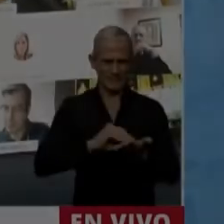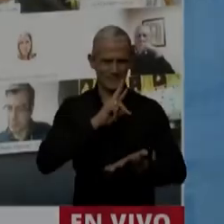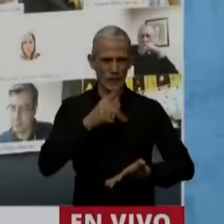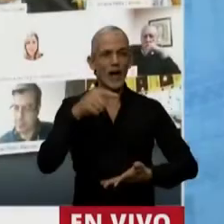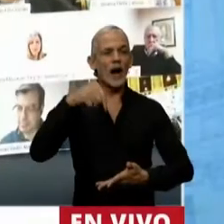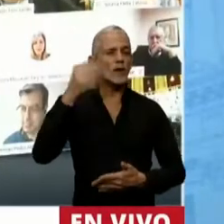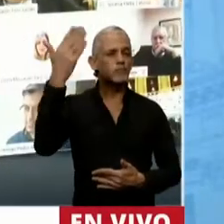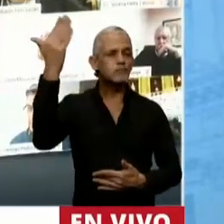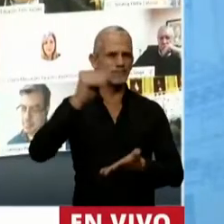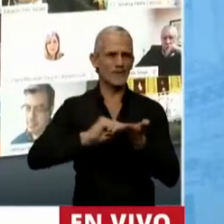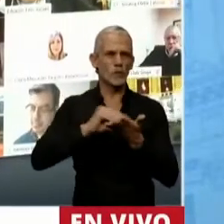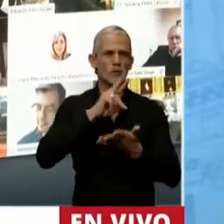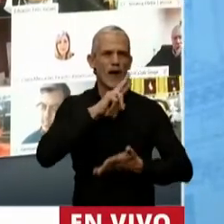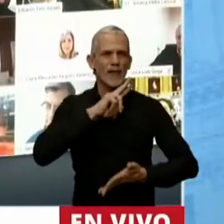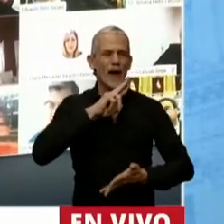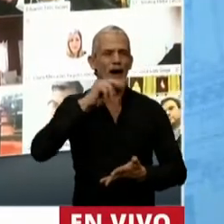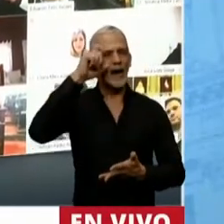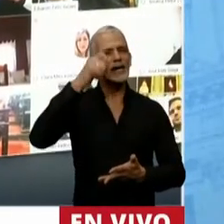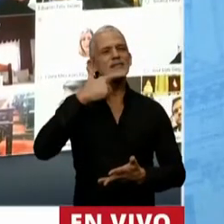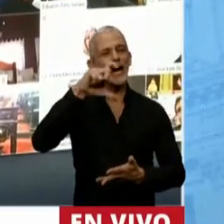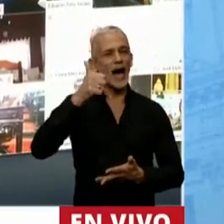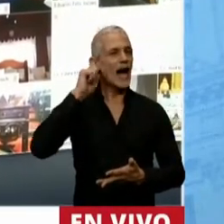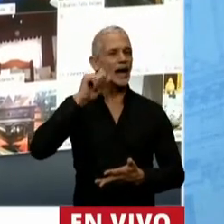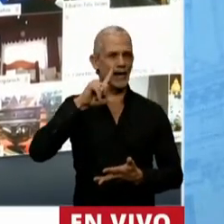Tiene la palabra la diputada Gisela Skaglia.